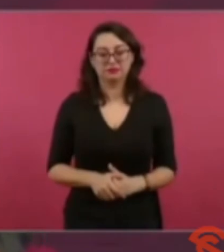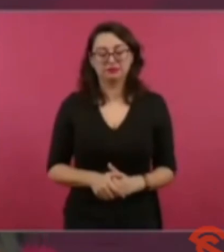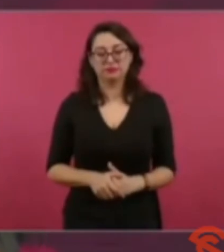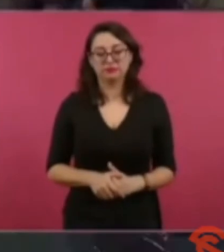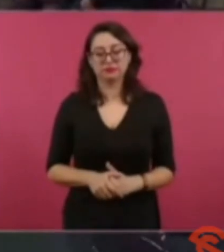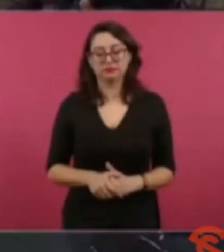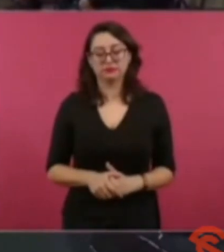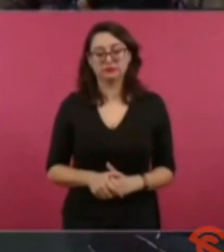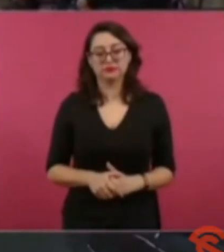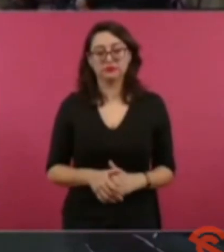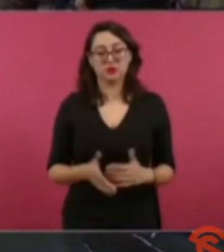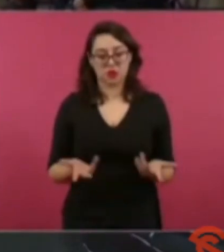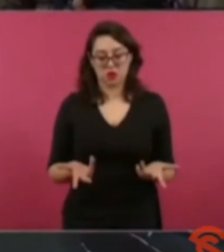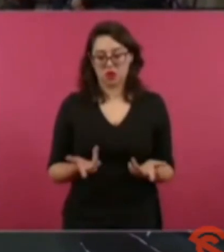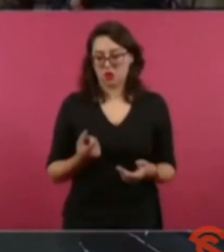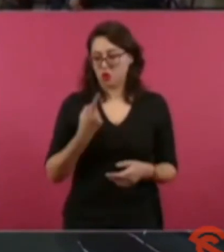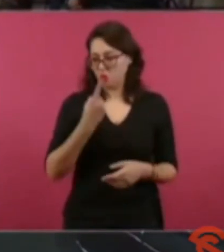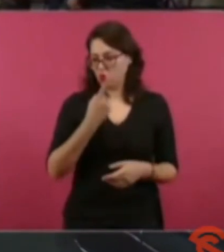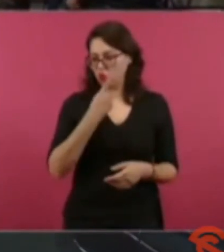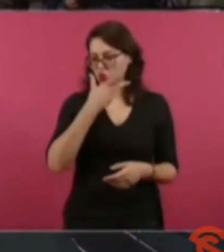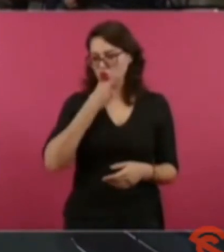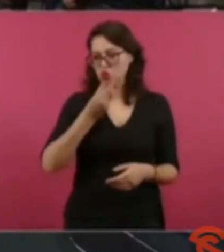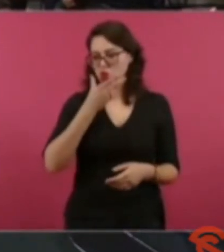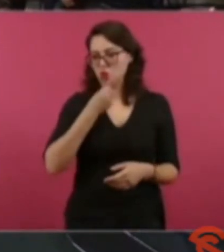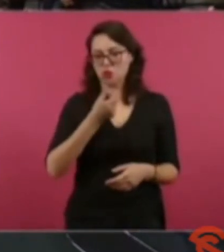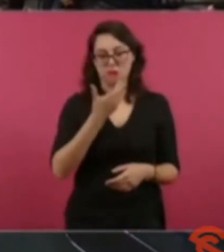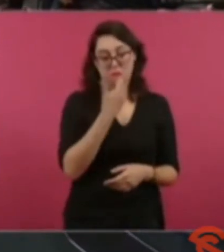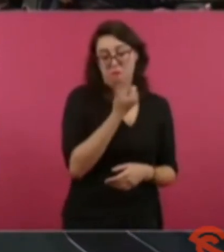Hay uno que es también experto,